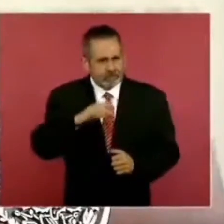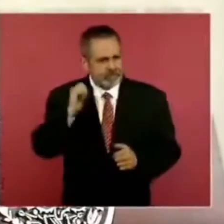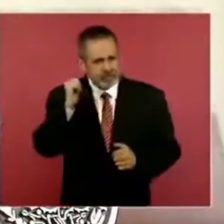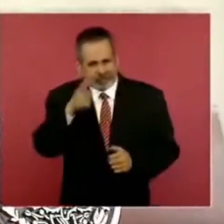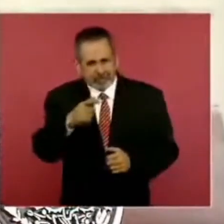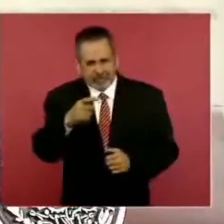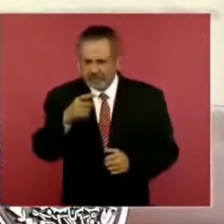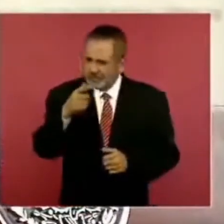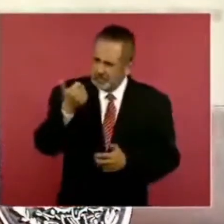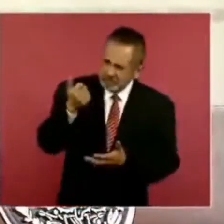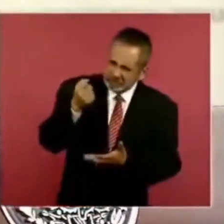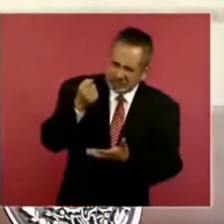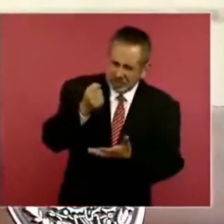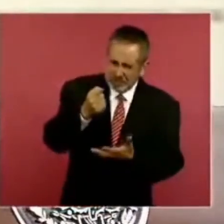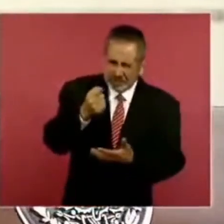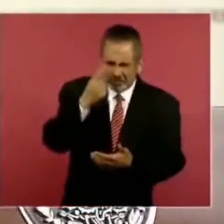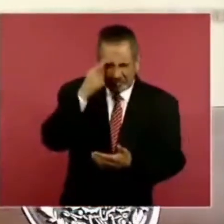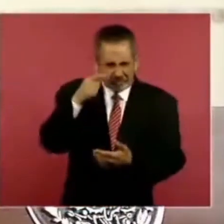especial